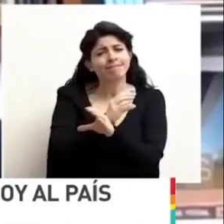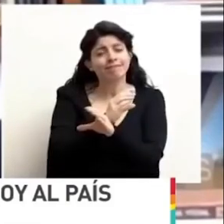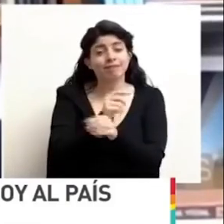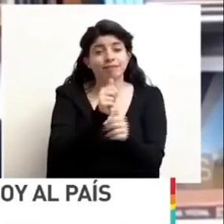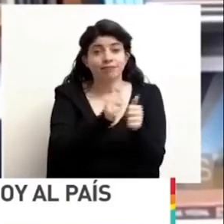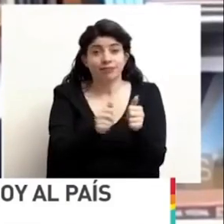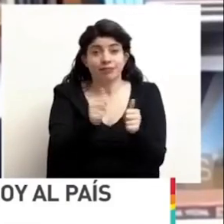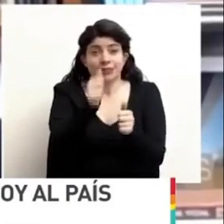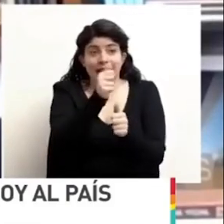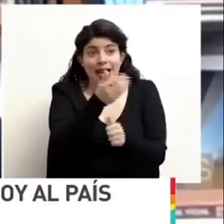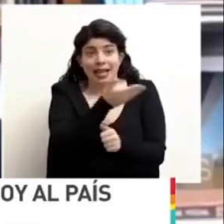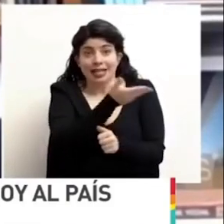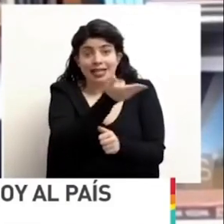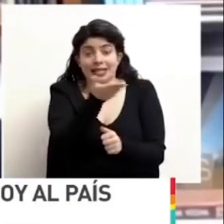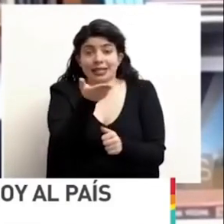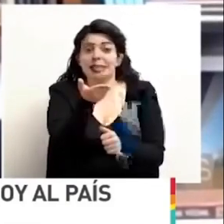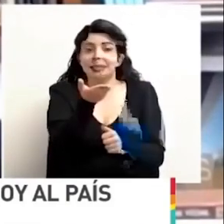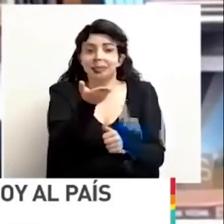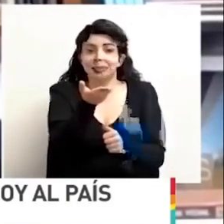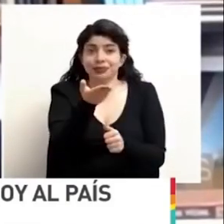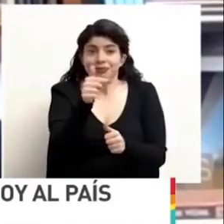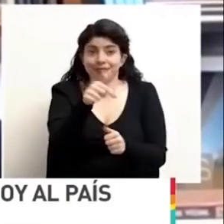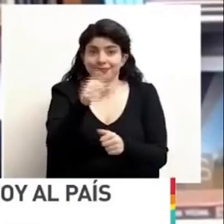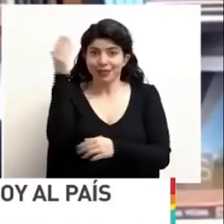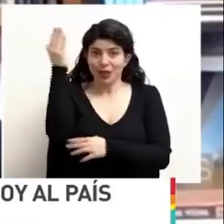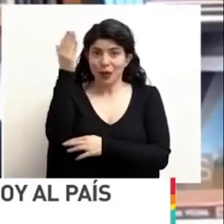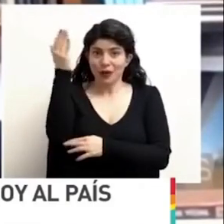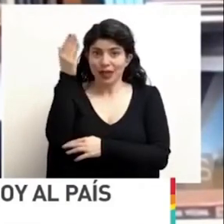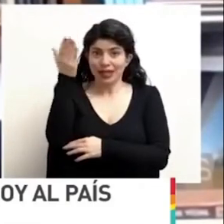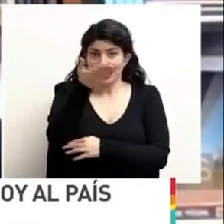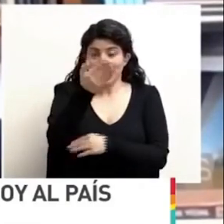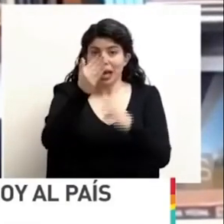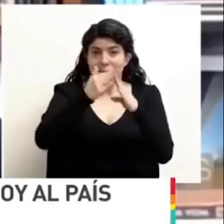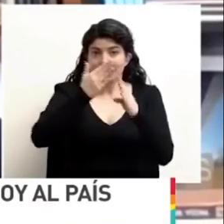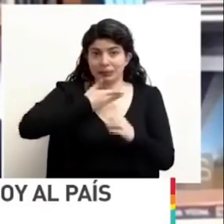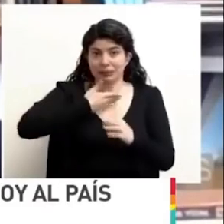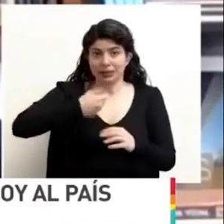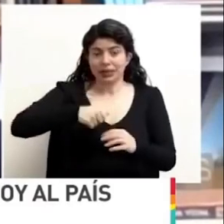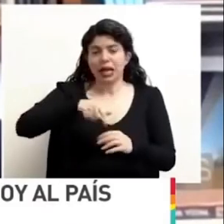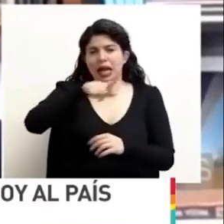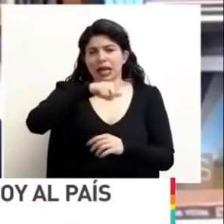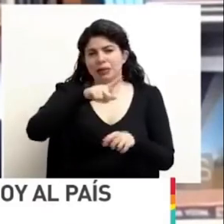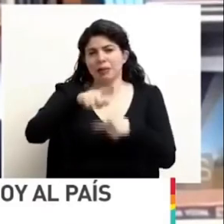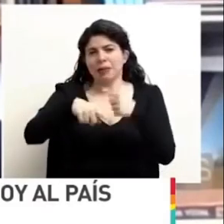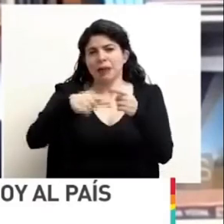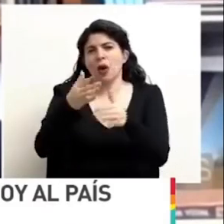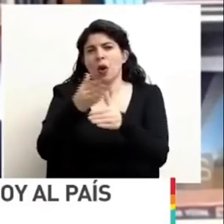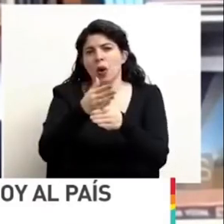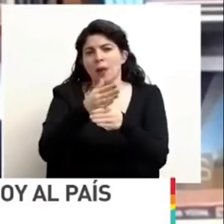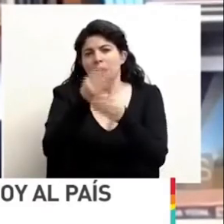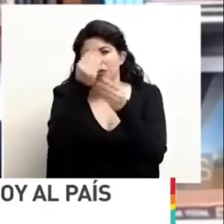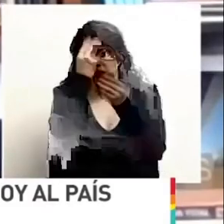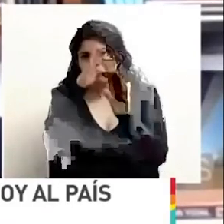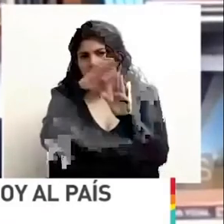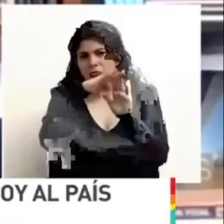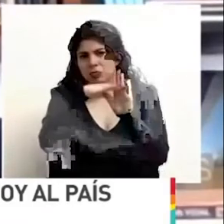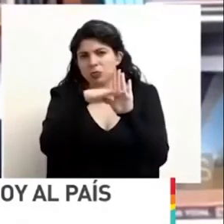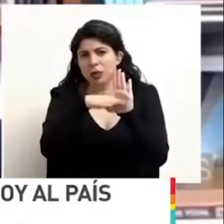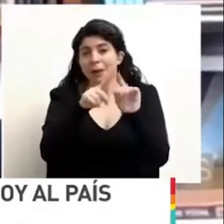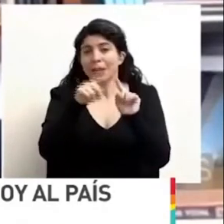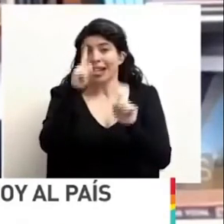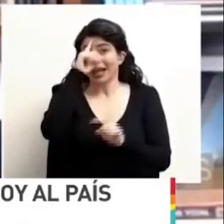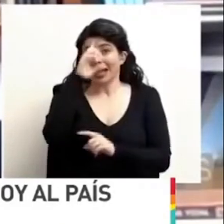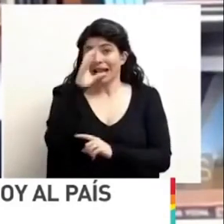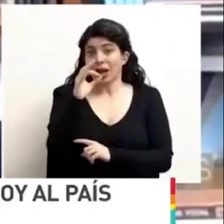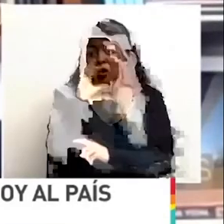jerarcas que están en la conferencia, la Casa Presidencial, quienes compartirán esas medidas. Pero creo que